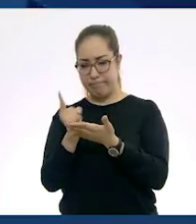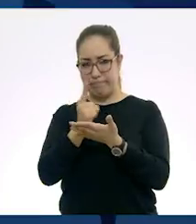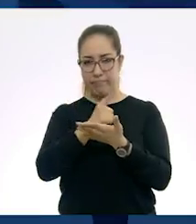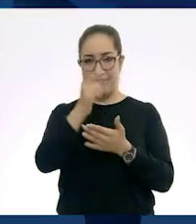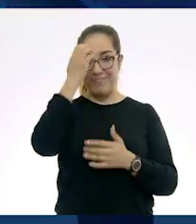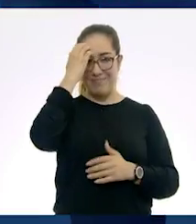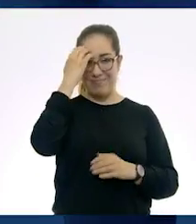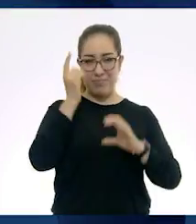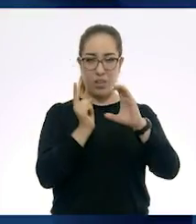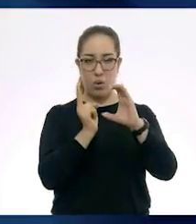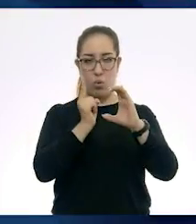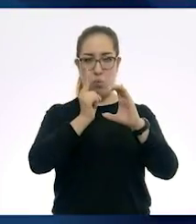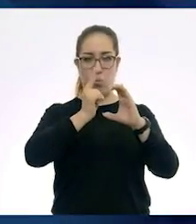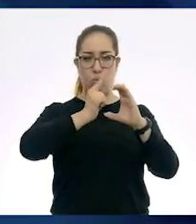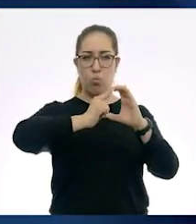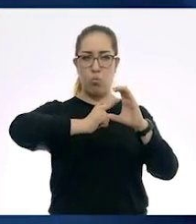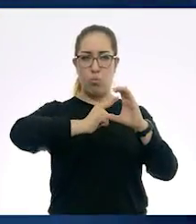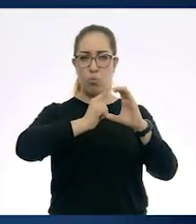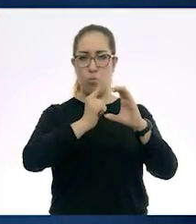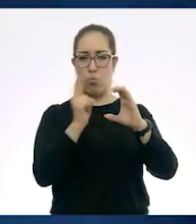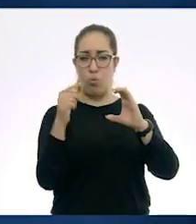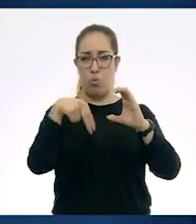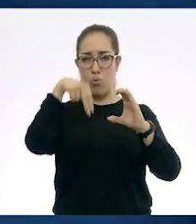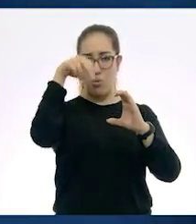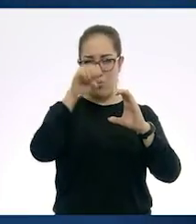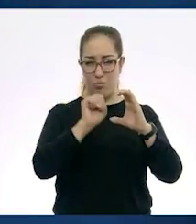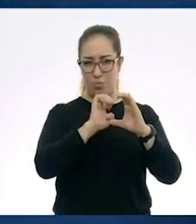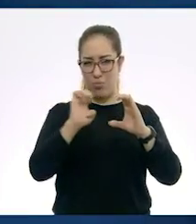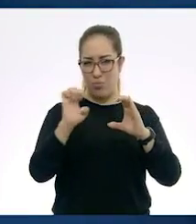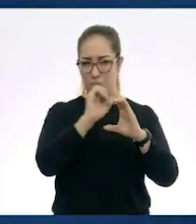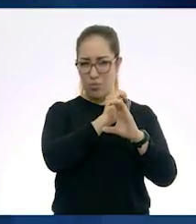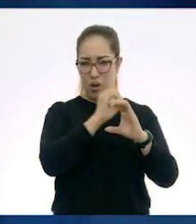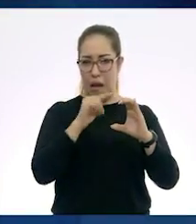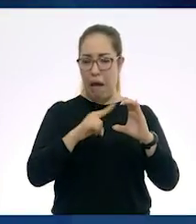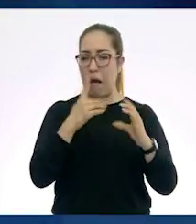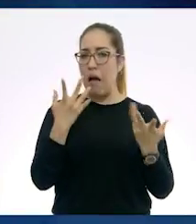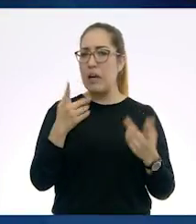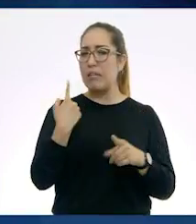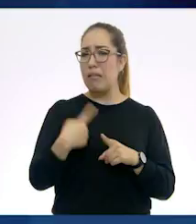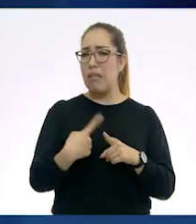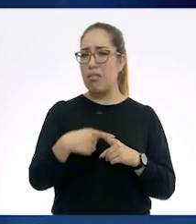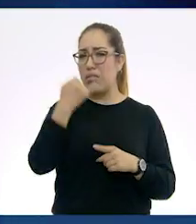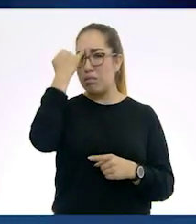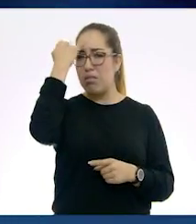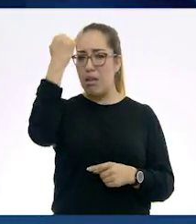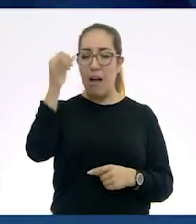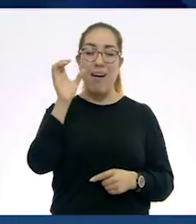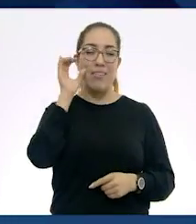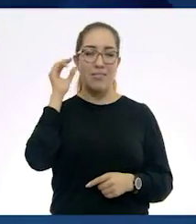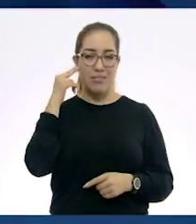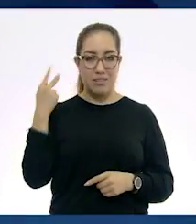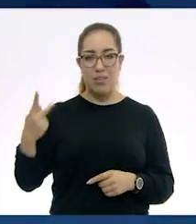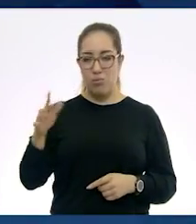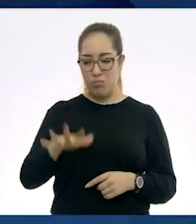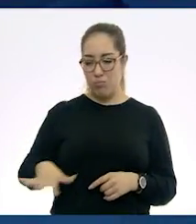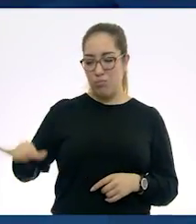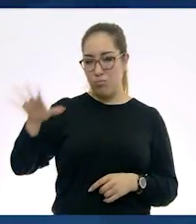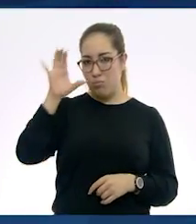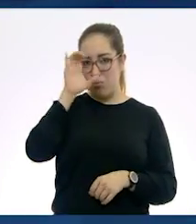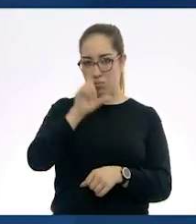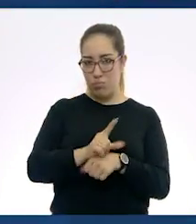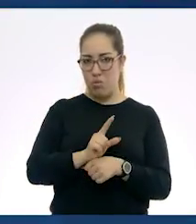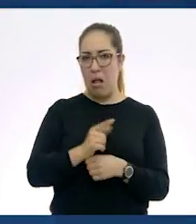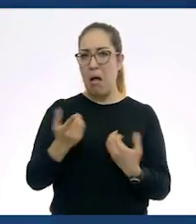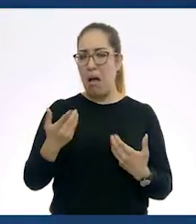la inventaron los chinos. Y sin ella hubiera sido muy difícil, por ejemplo, para los navegantes, igual en la Edad Media, en la Edad